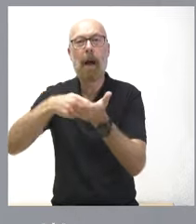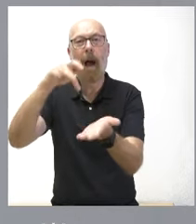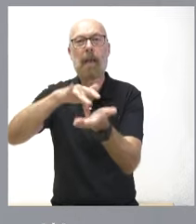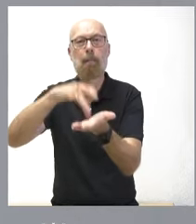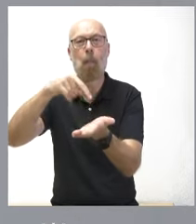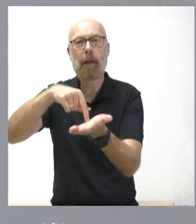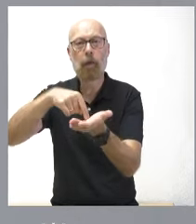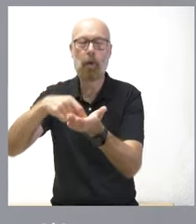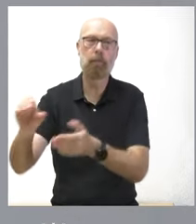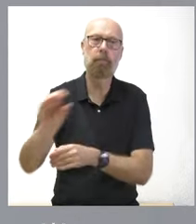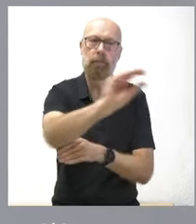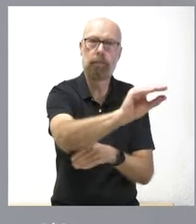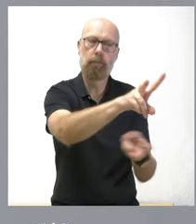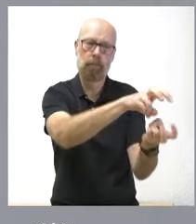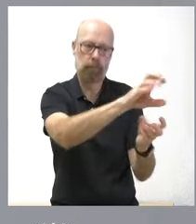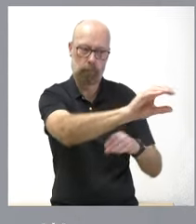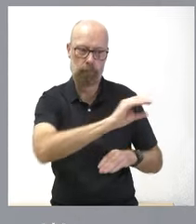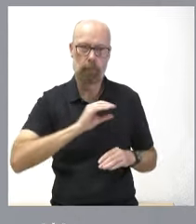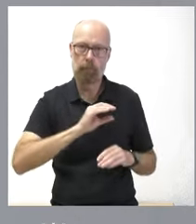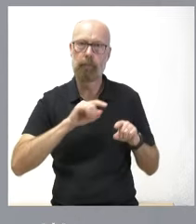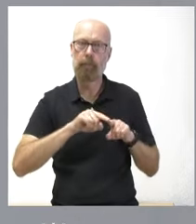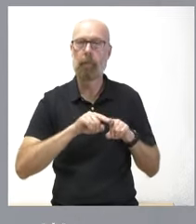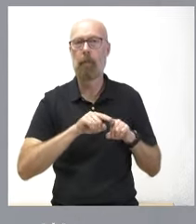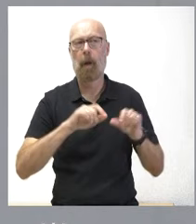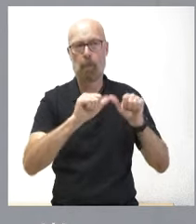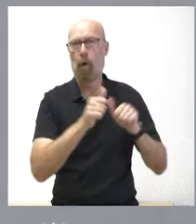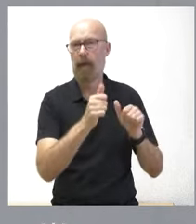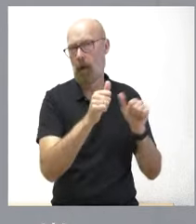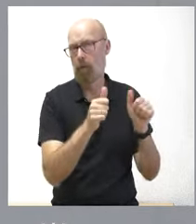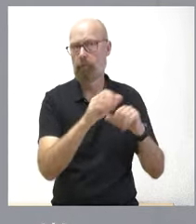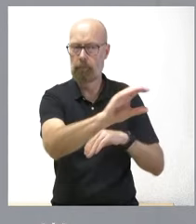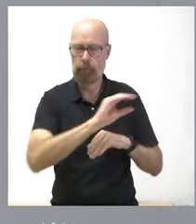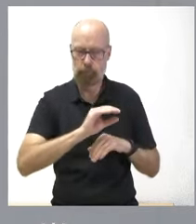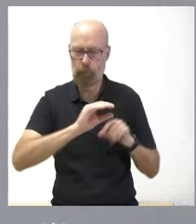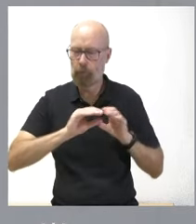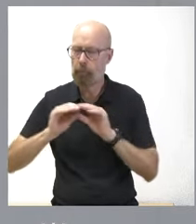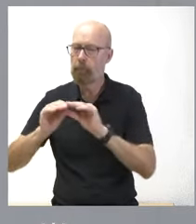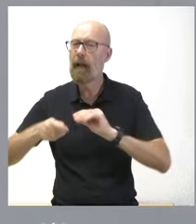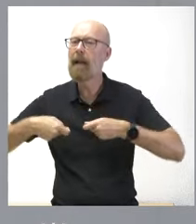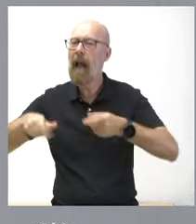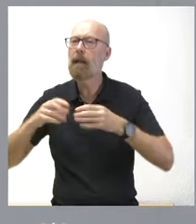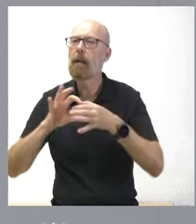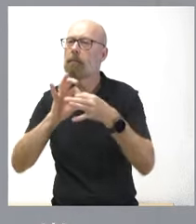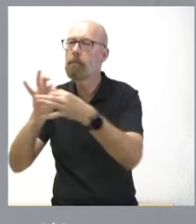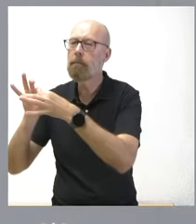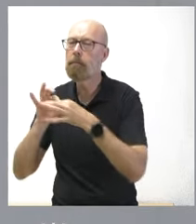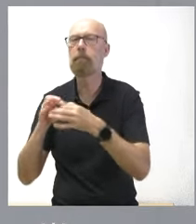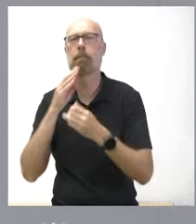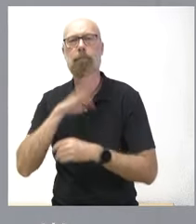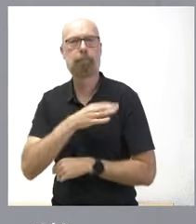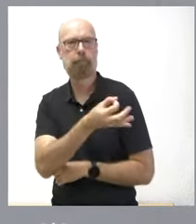sistema de financiación autonómica, a través del modelo pactado, nosotros lo gastamos bien. Lo digo porque habrán visto en los últimos